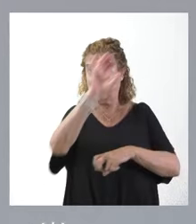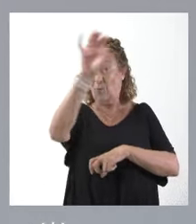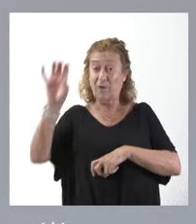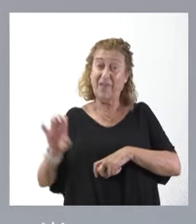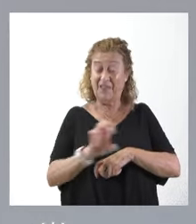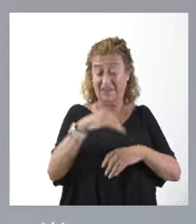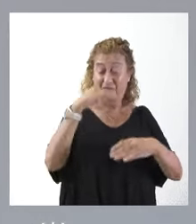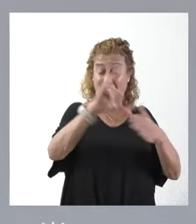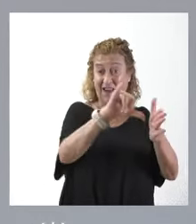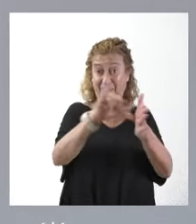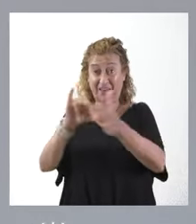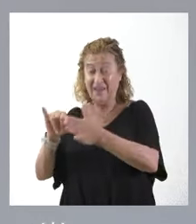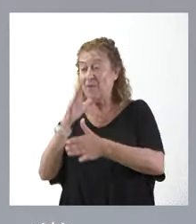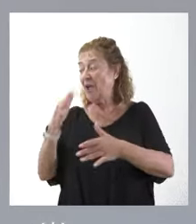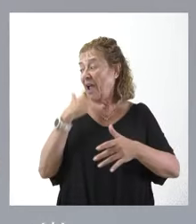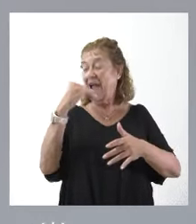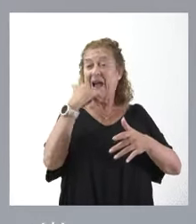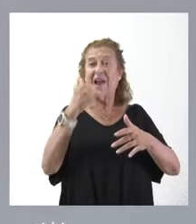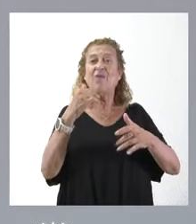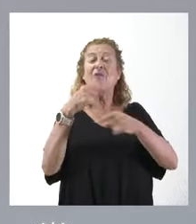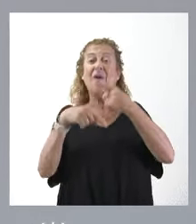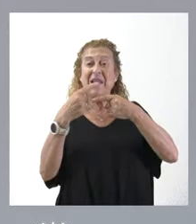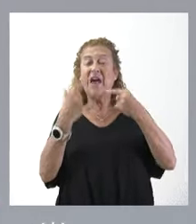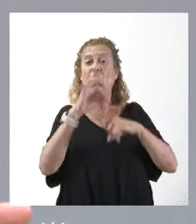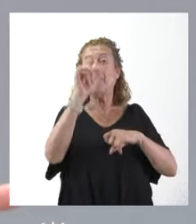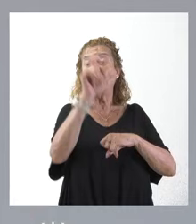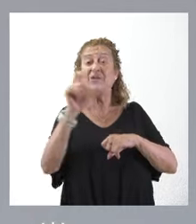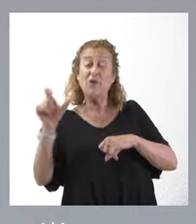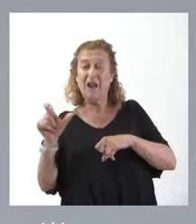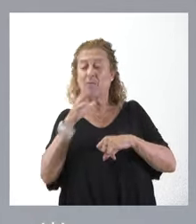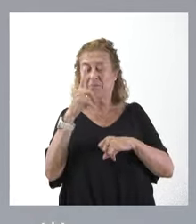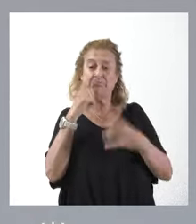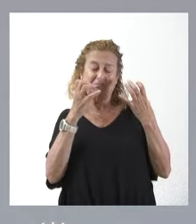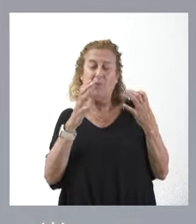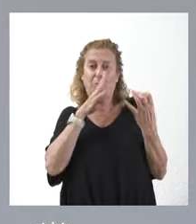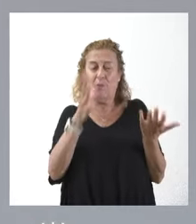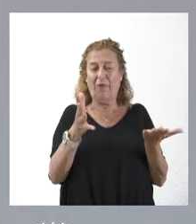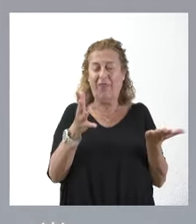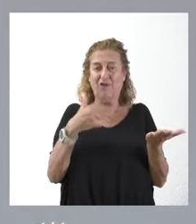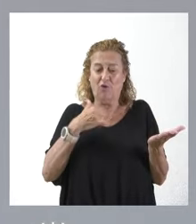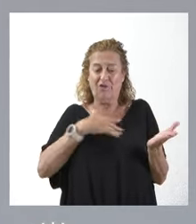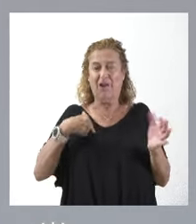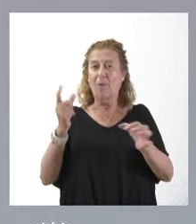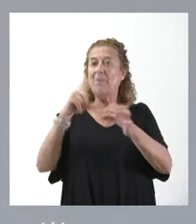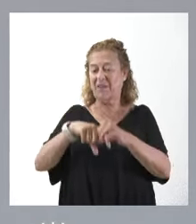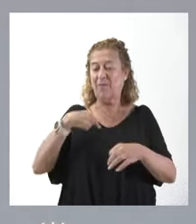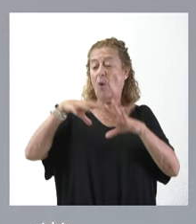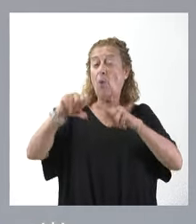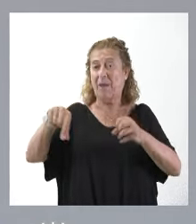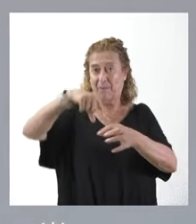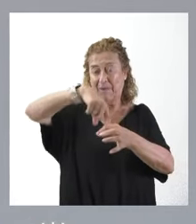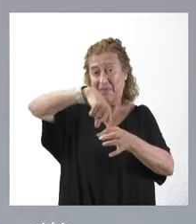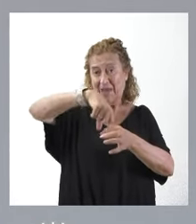limítrofes, que por alguna circunstancia familiar o personal les resulte atractivo poder participar y ocupar esas plazas.